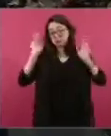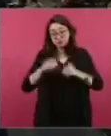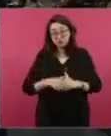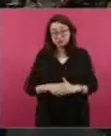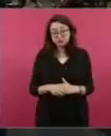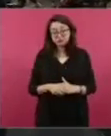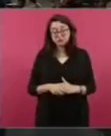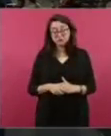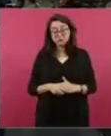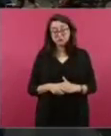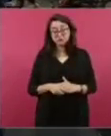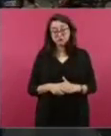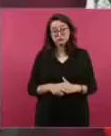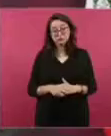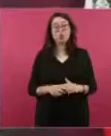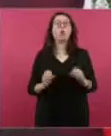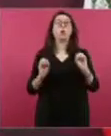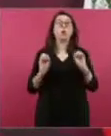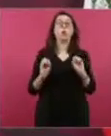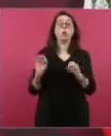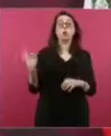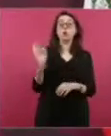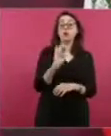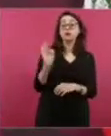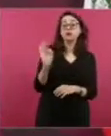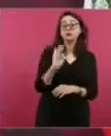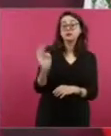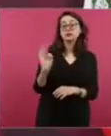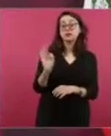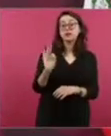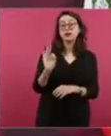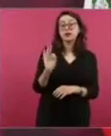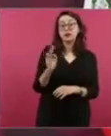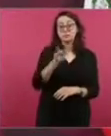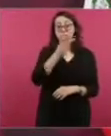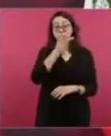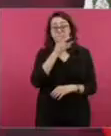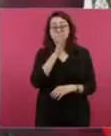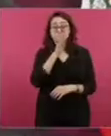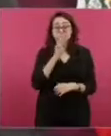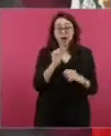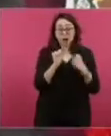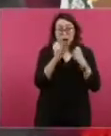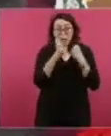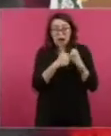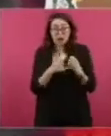O a lo mejor van a